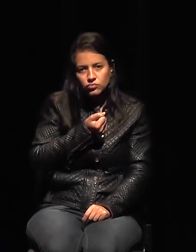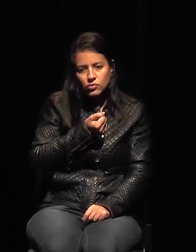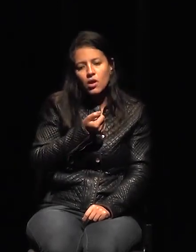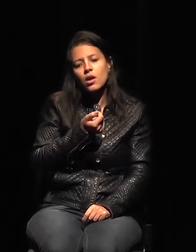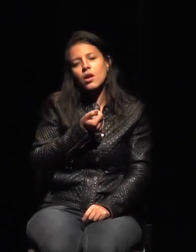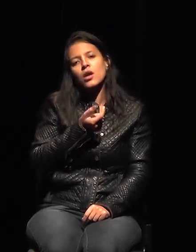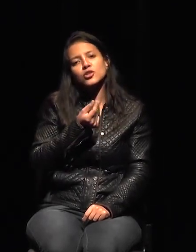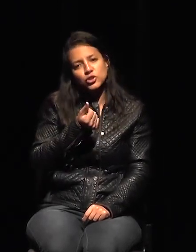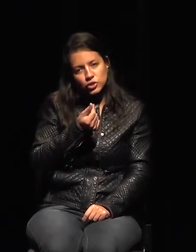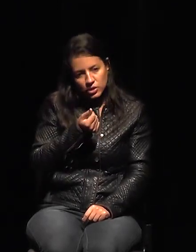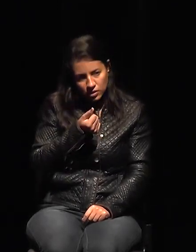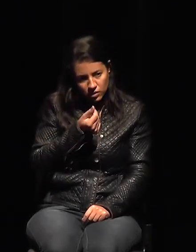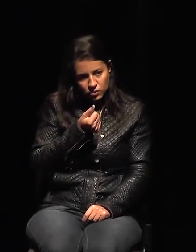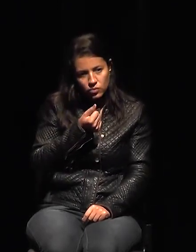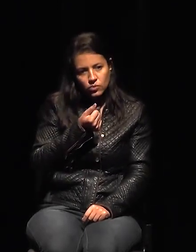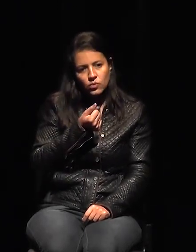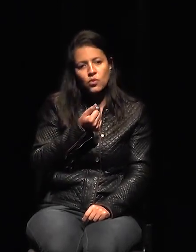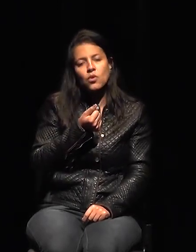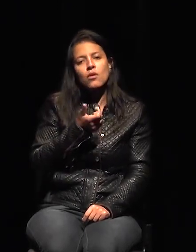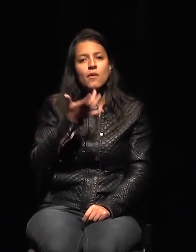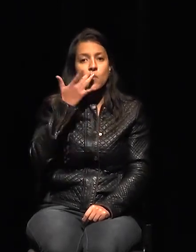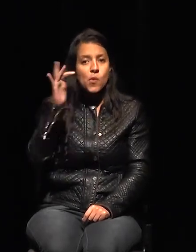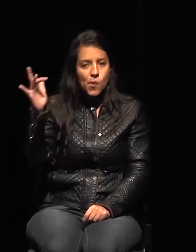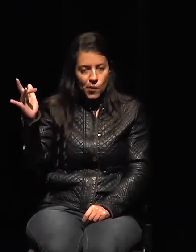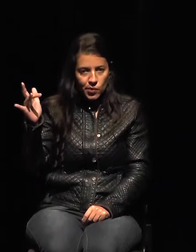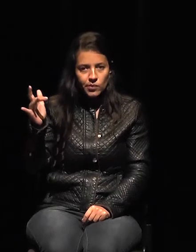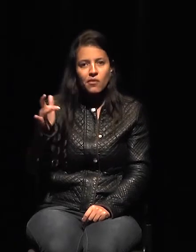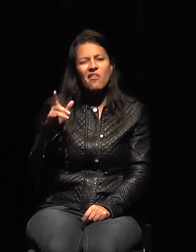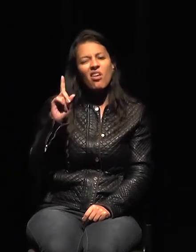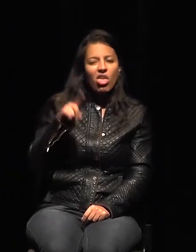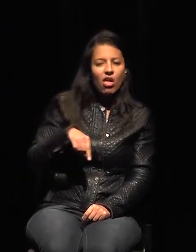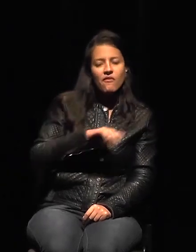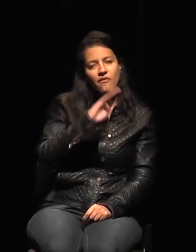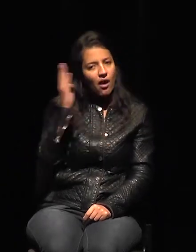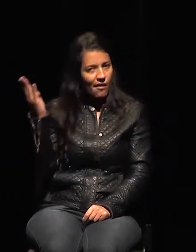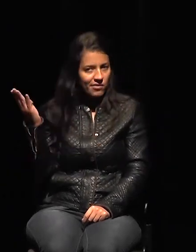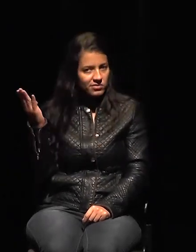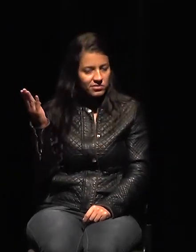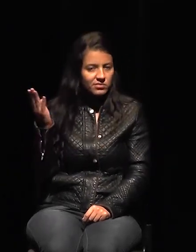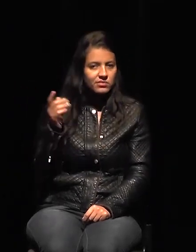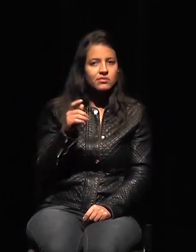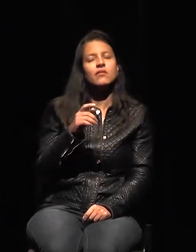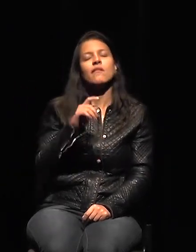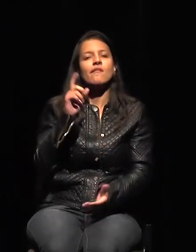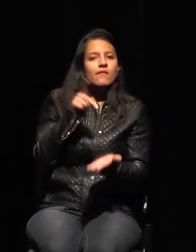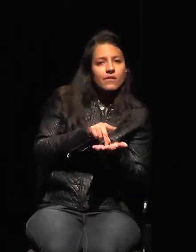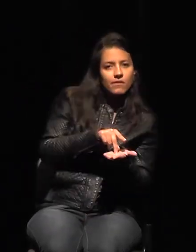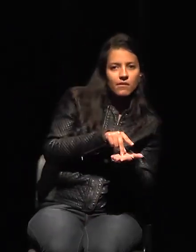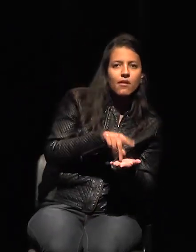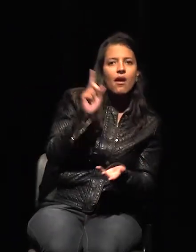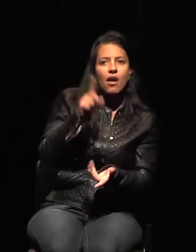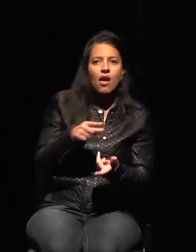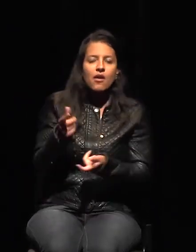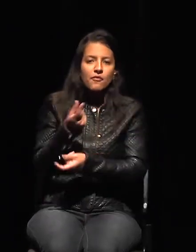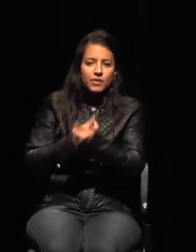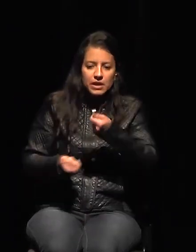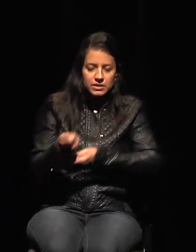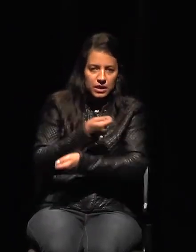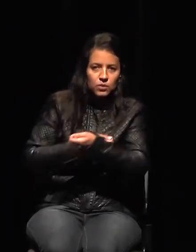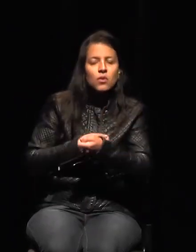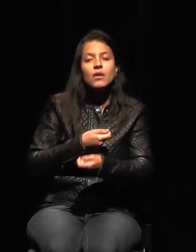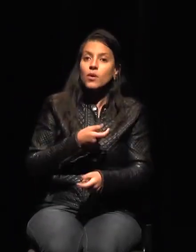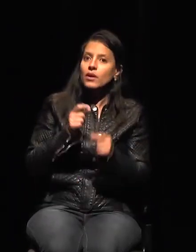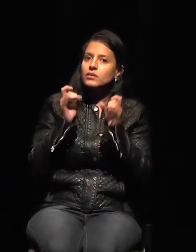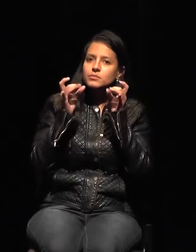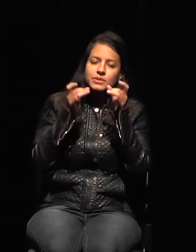oro, si es falso o no, si es un activo financiero. Es algo muy específico. Y lo que vamos a hacer es que estamos llamando a